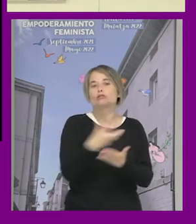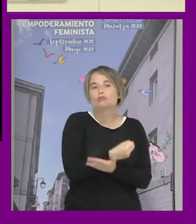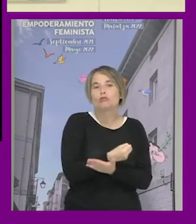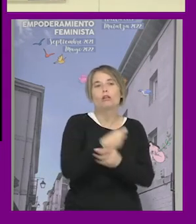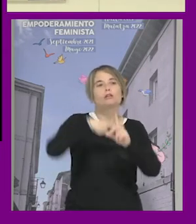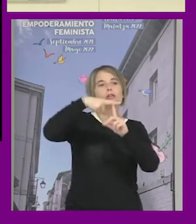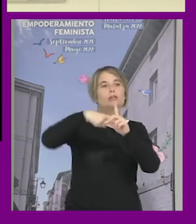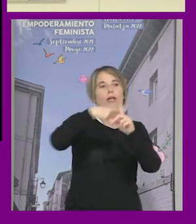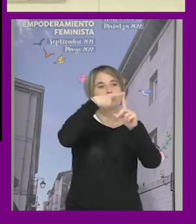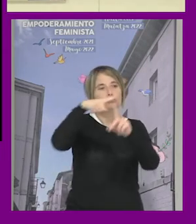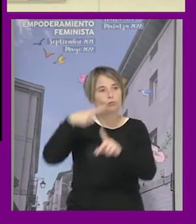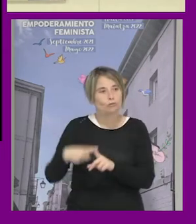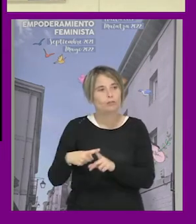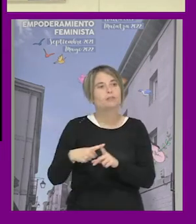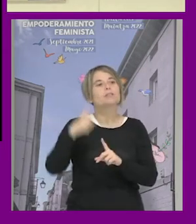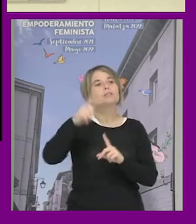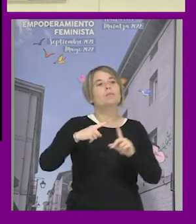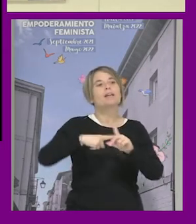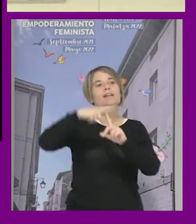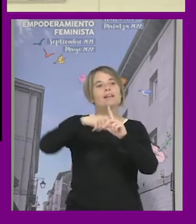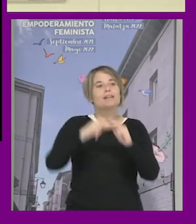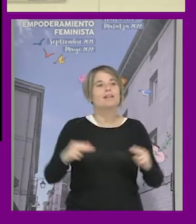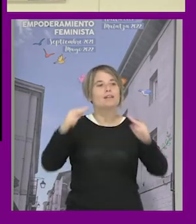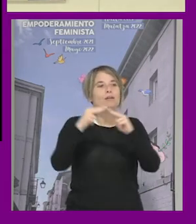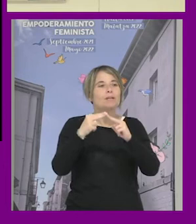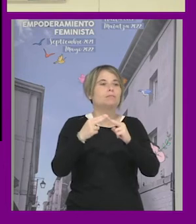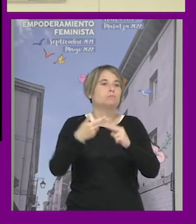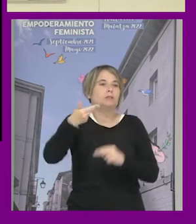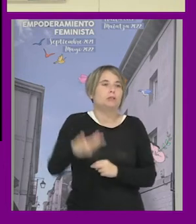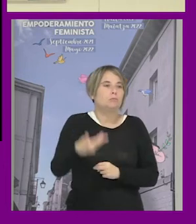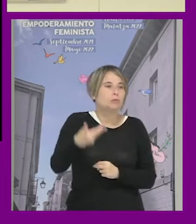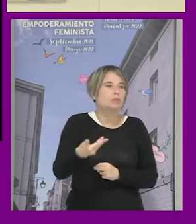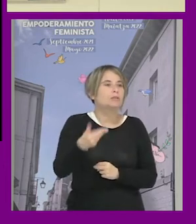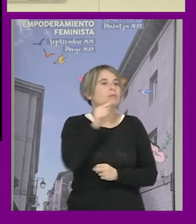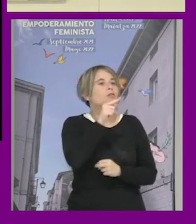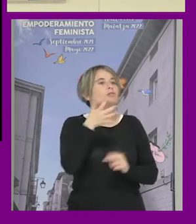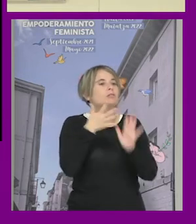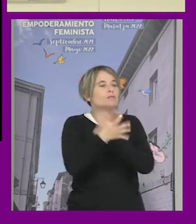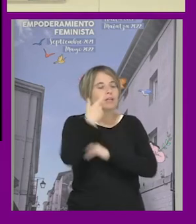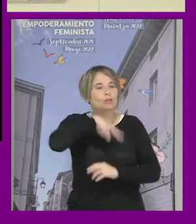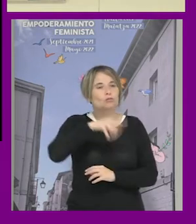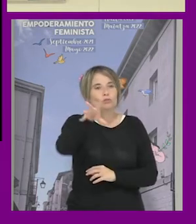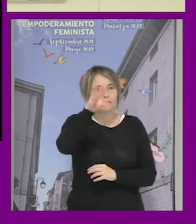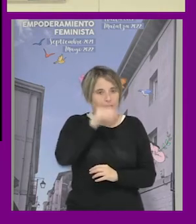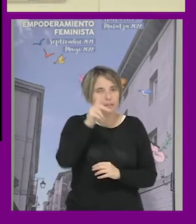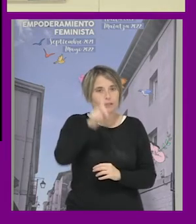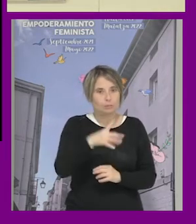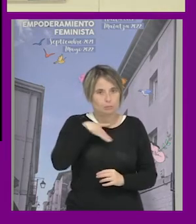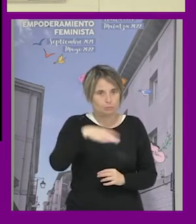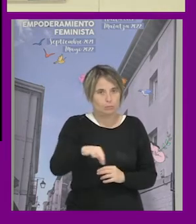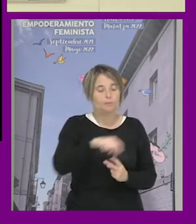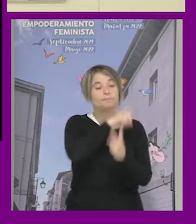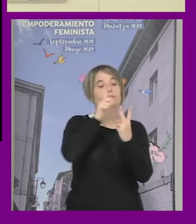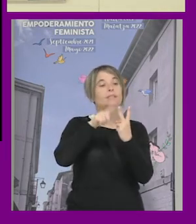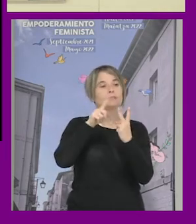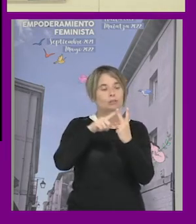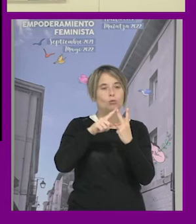diferentes grados en diferentes niveles de gravedad e importancia pero como algo que que podemos entender también desde allí en